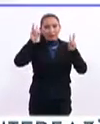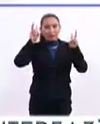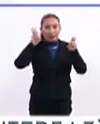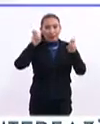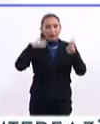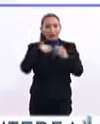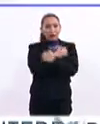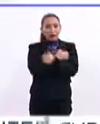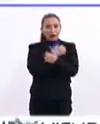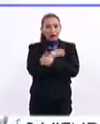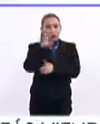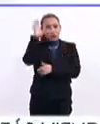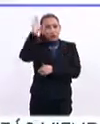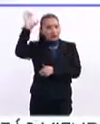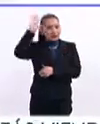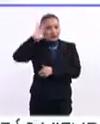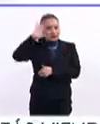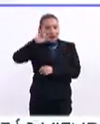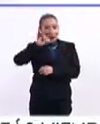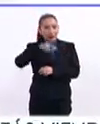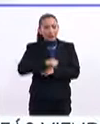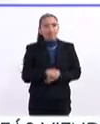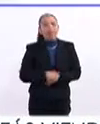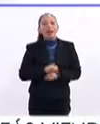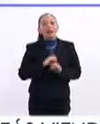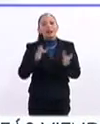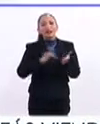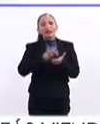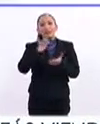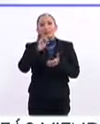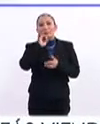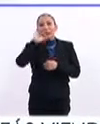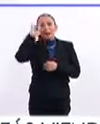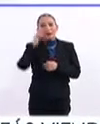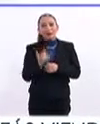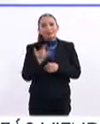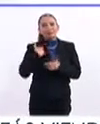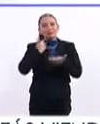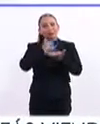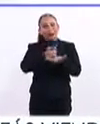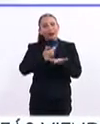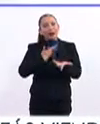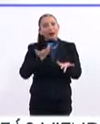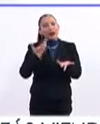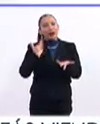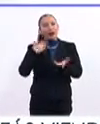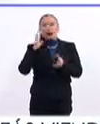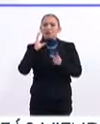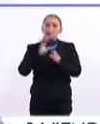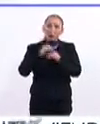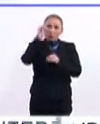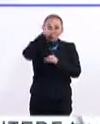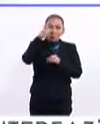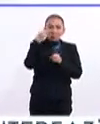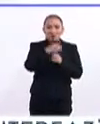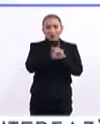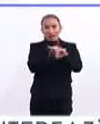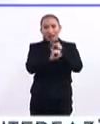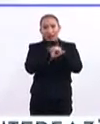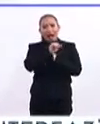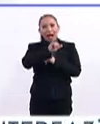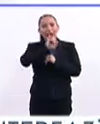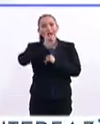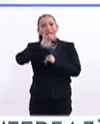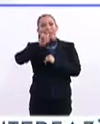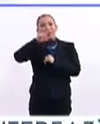de educación, cultura, ciencia, Ana Cris. Así es, gracias también a Griselda Llebra, y los esperamos con sus comentarios en las redes sociales, nos encuentran como